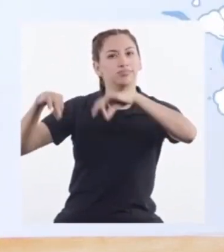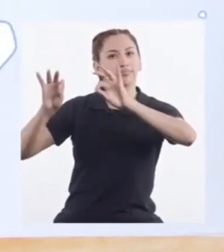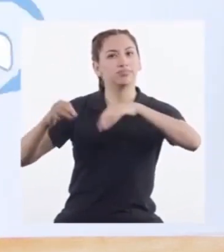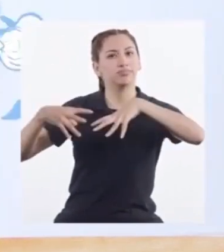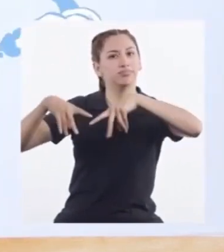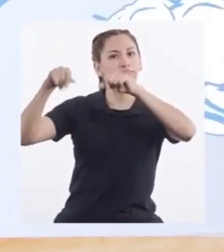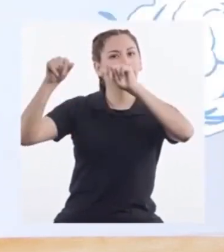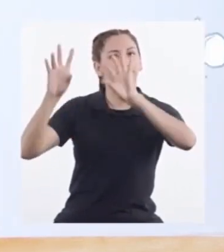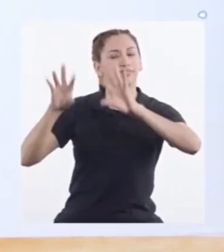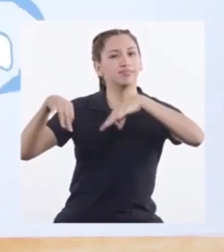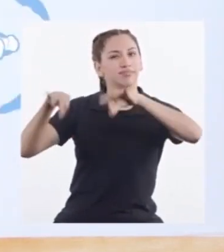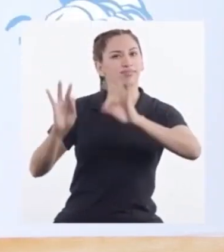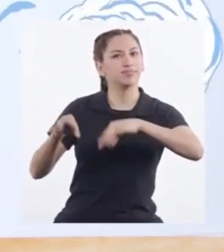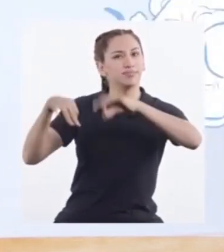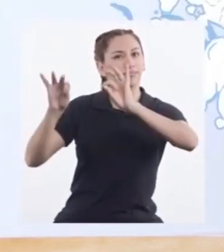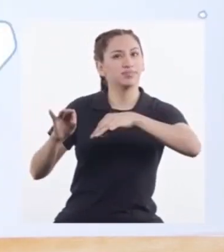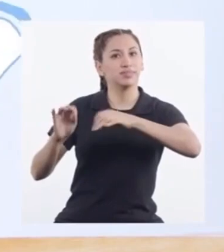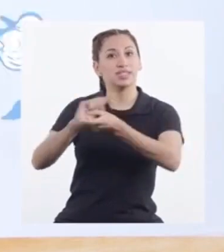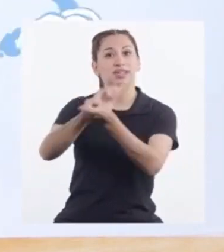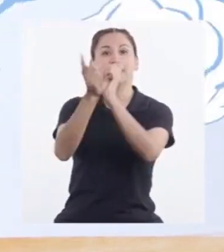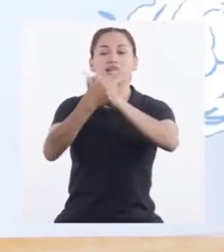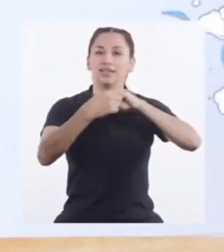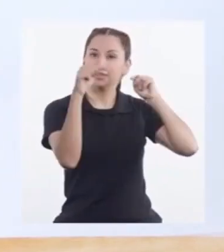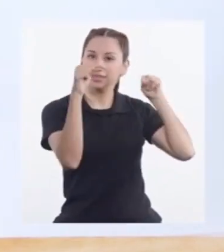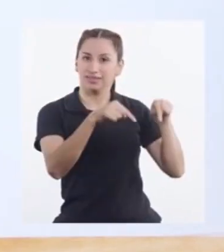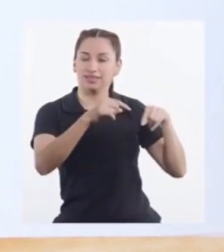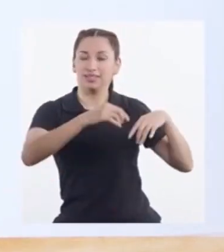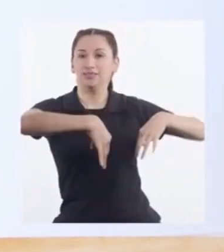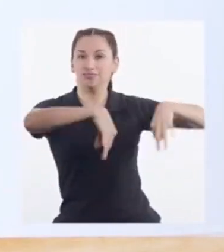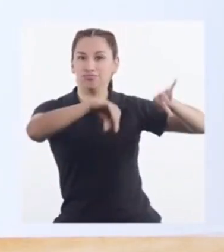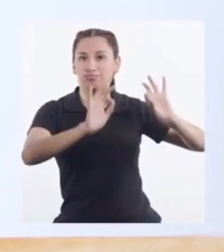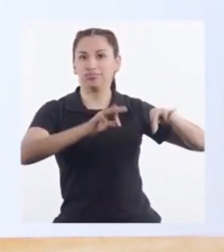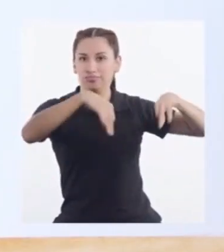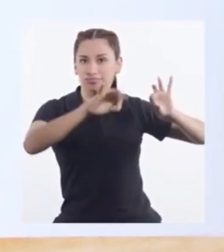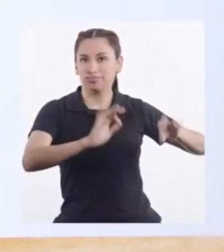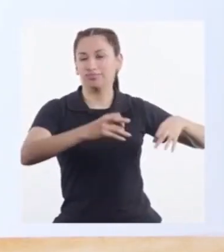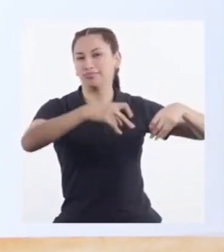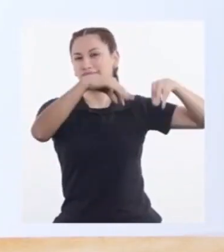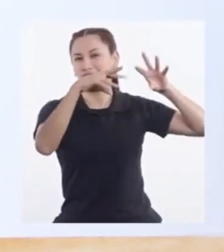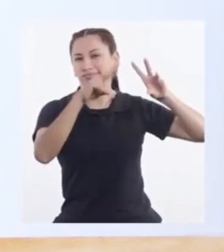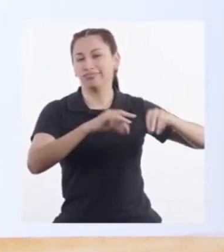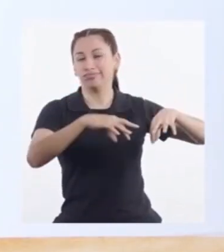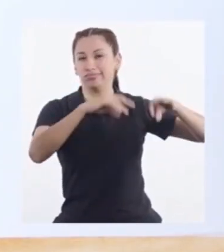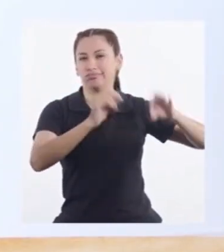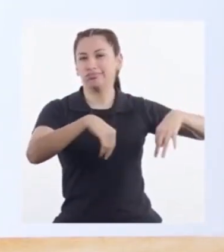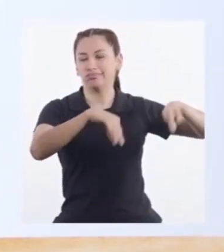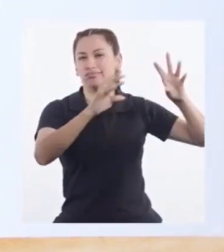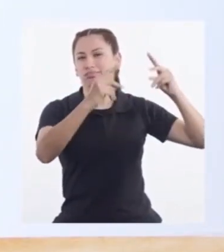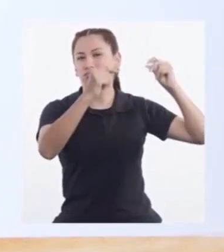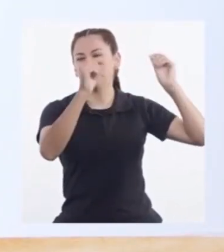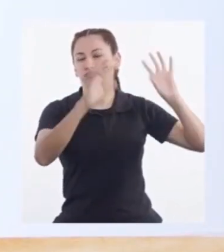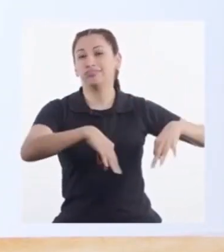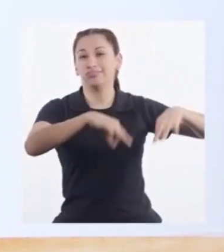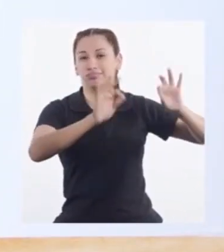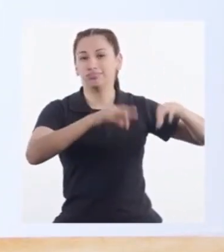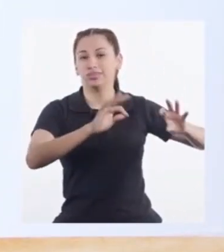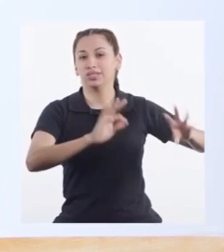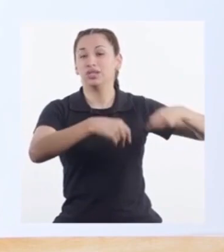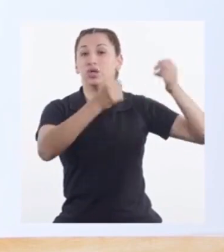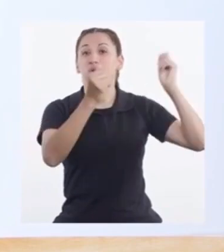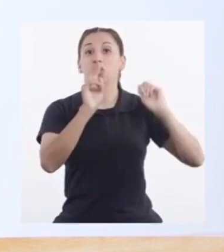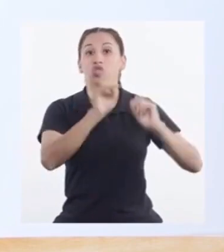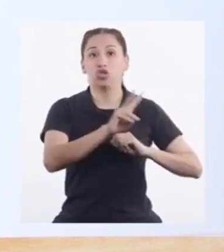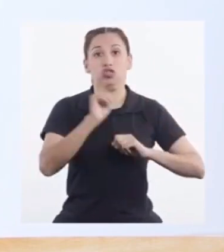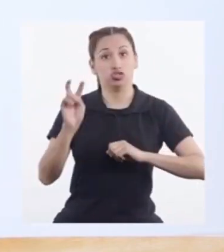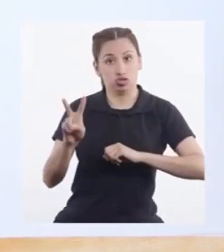Eso es Vamos juntos Y cambiamos de lado Eso es Uno Dos Uno